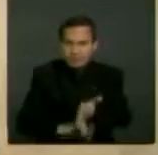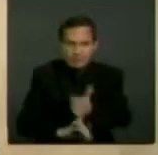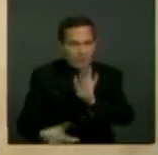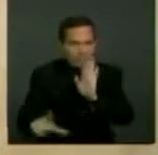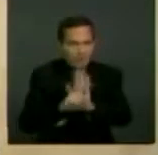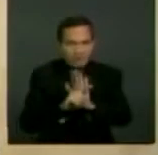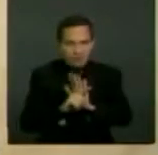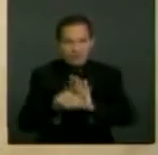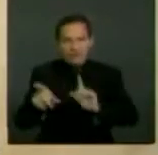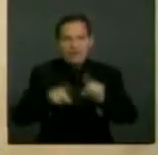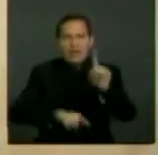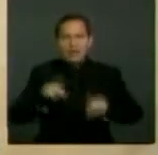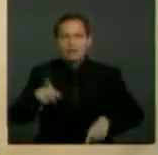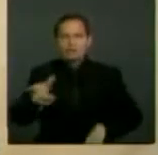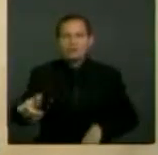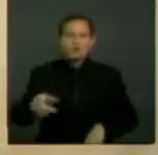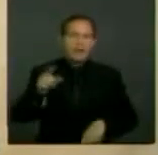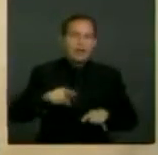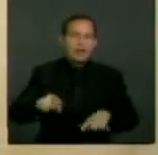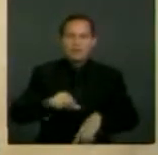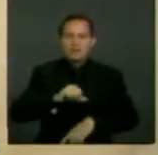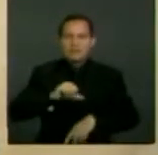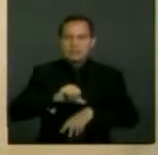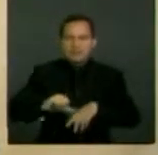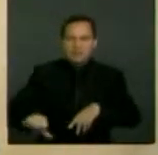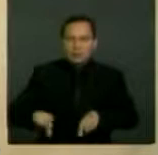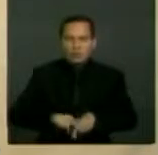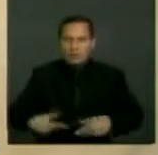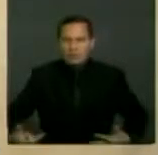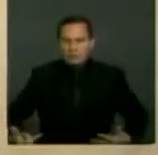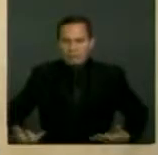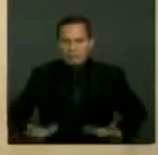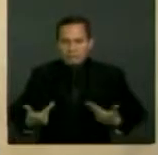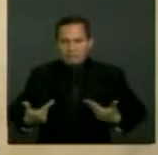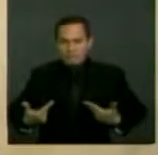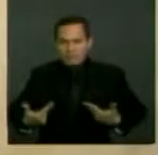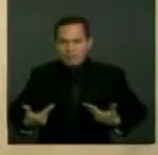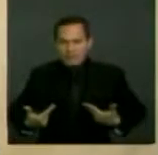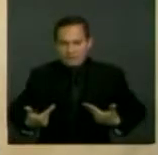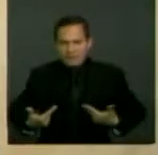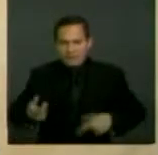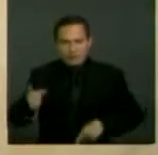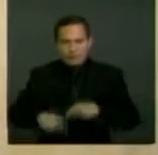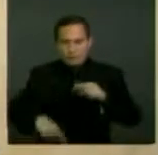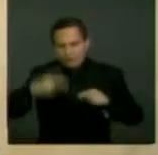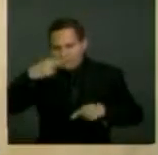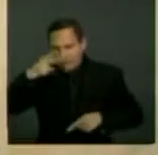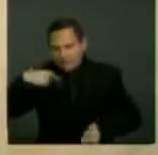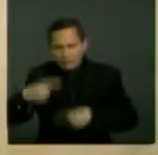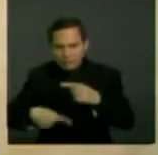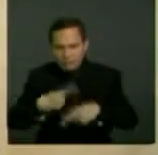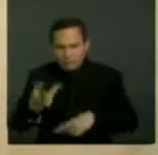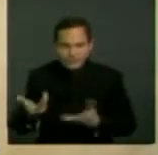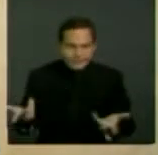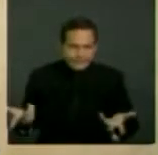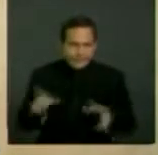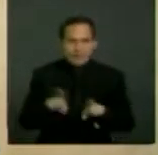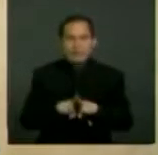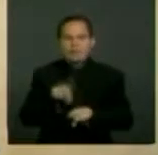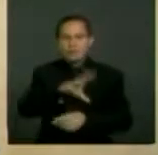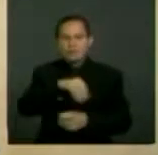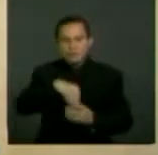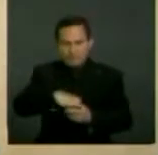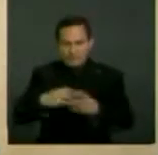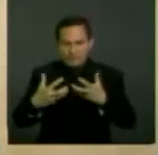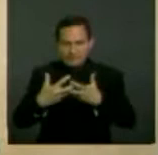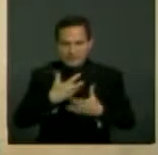intervenciones quirúrgicas altamente invasivas, como la exclusión sistemática del sistema educativo. A